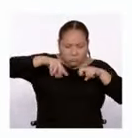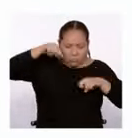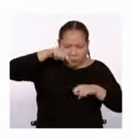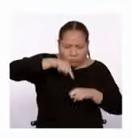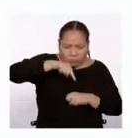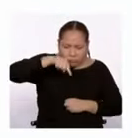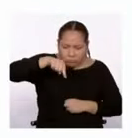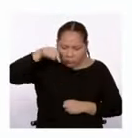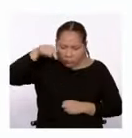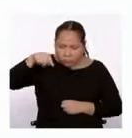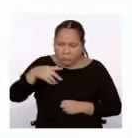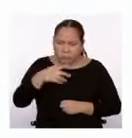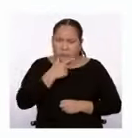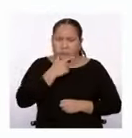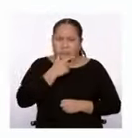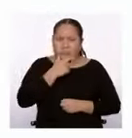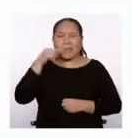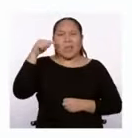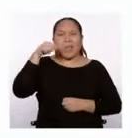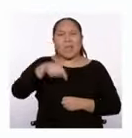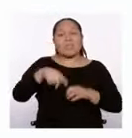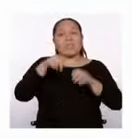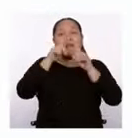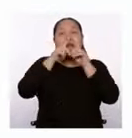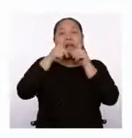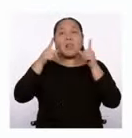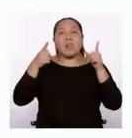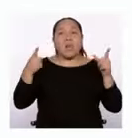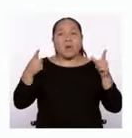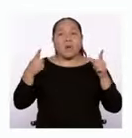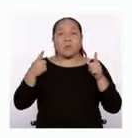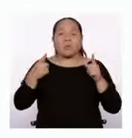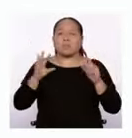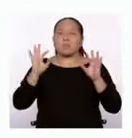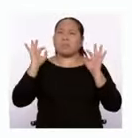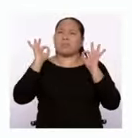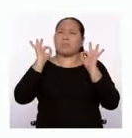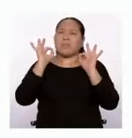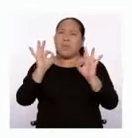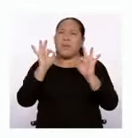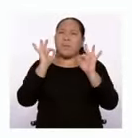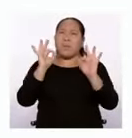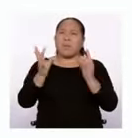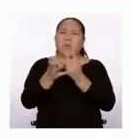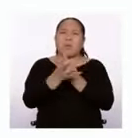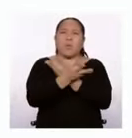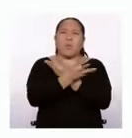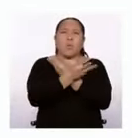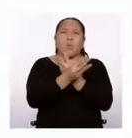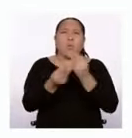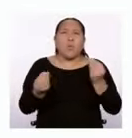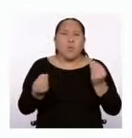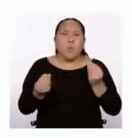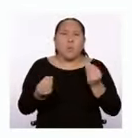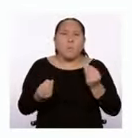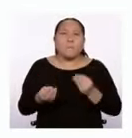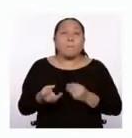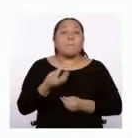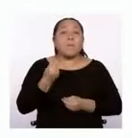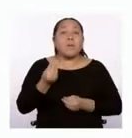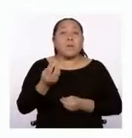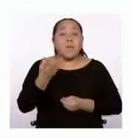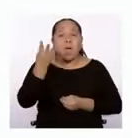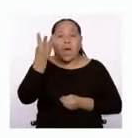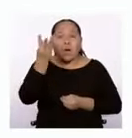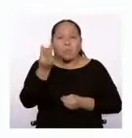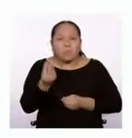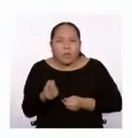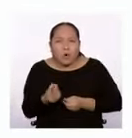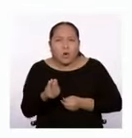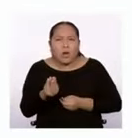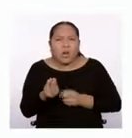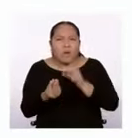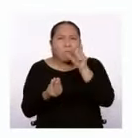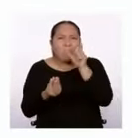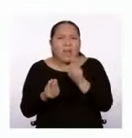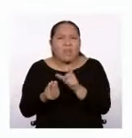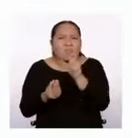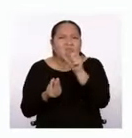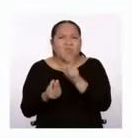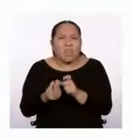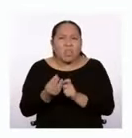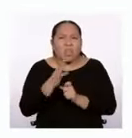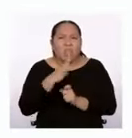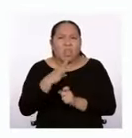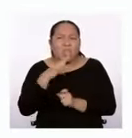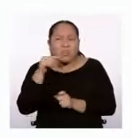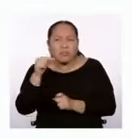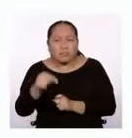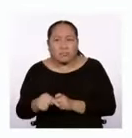el asunto, es que las lenguas corren el peligro de extinguirse porque son pocas las personas que lo hablan. La